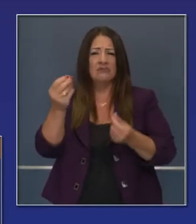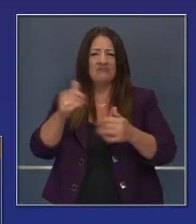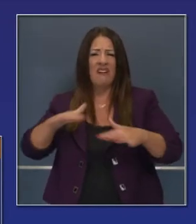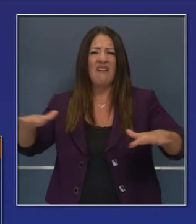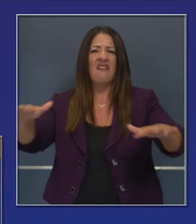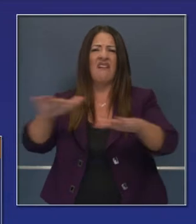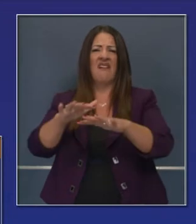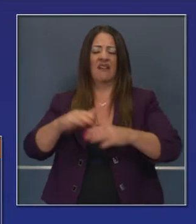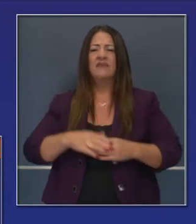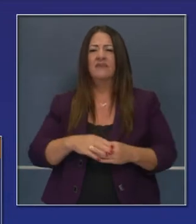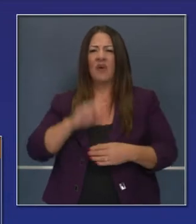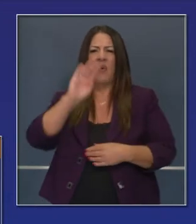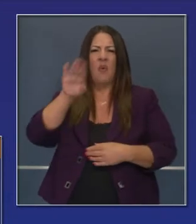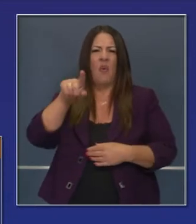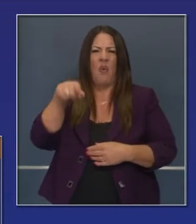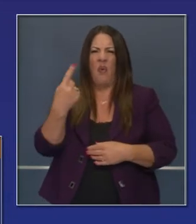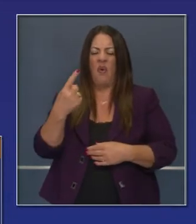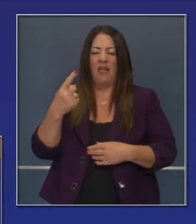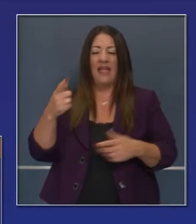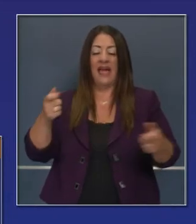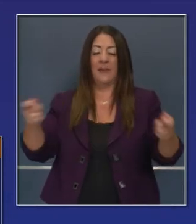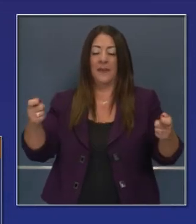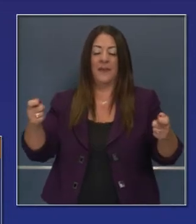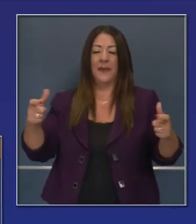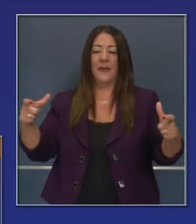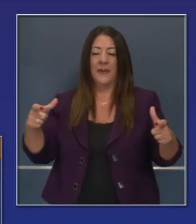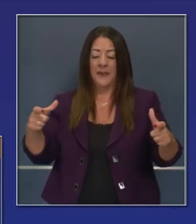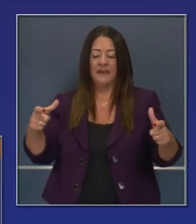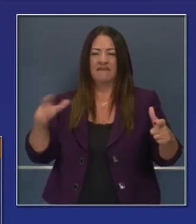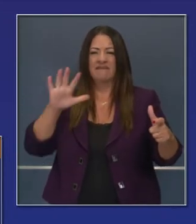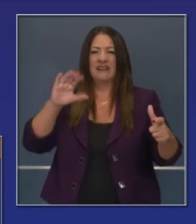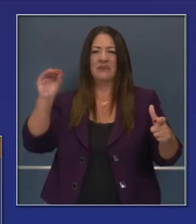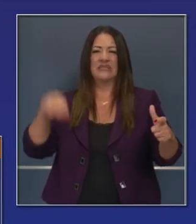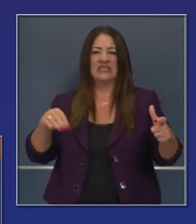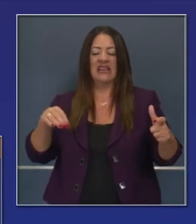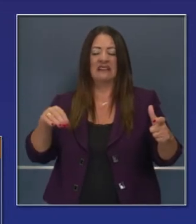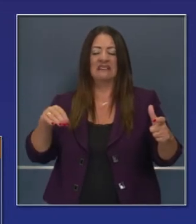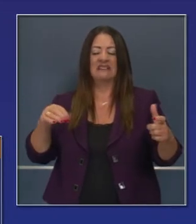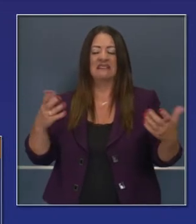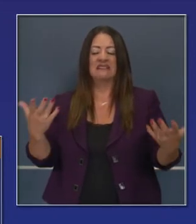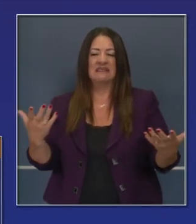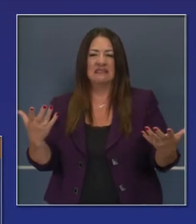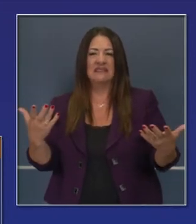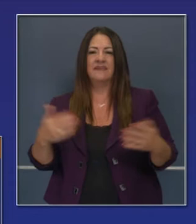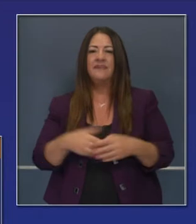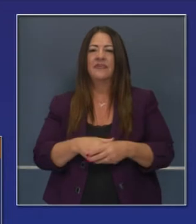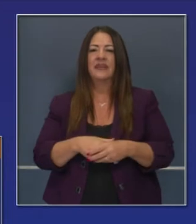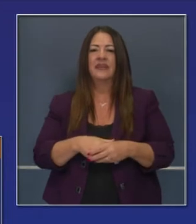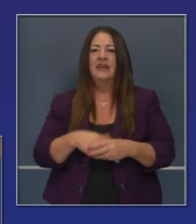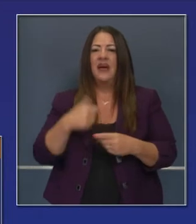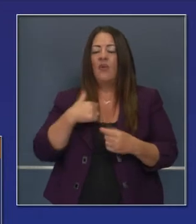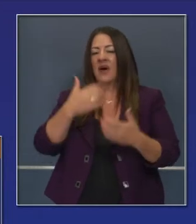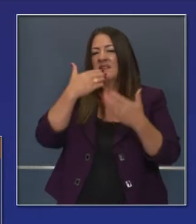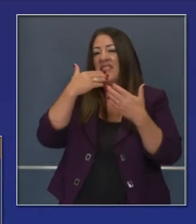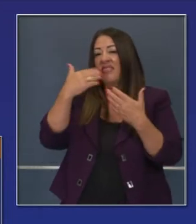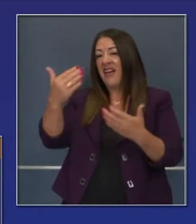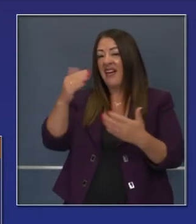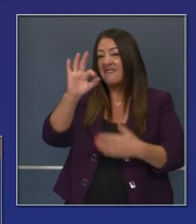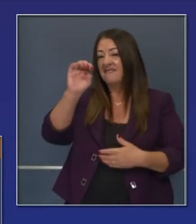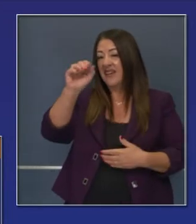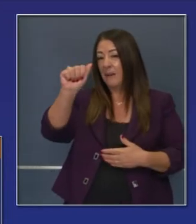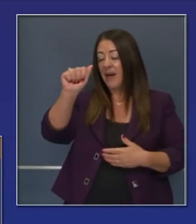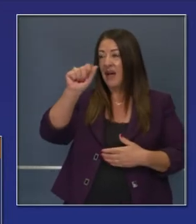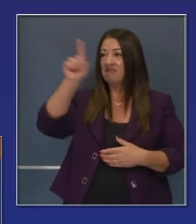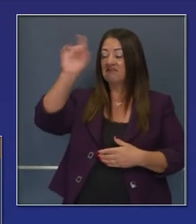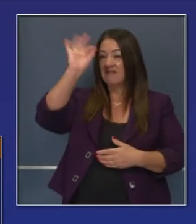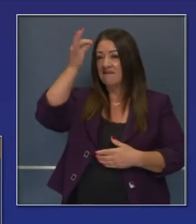Eso fue hace algunas horas. Me imagino que esa cifra es más alta en este momento. Pudimos recibir, y quiero dar gracias